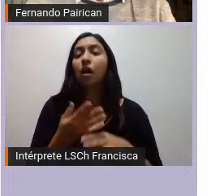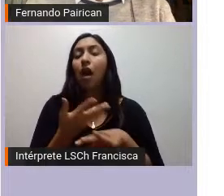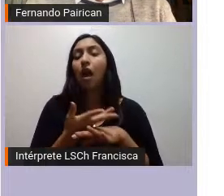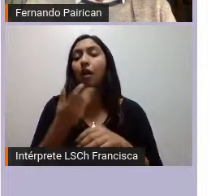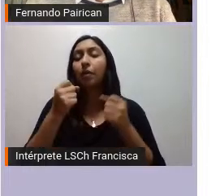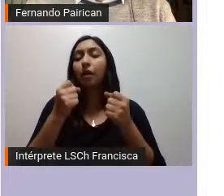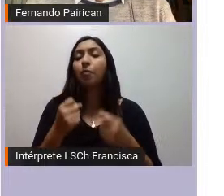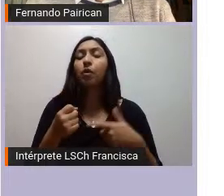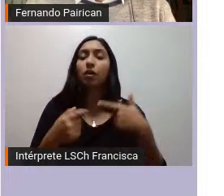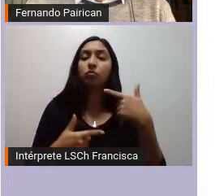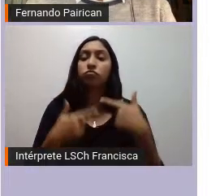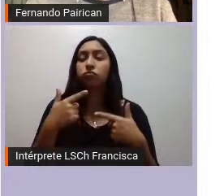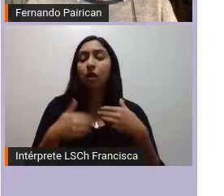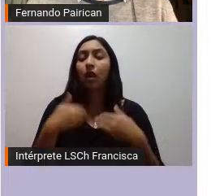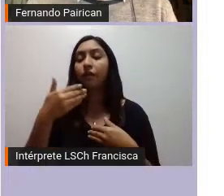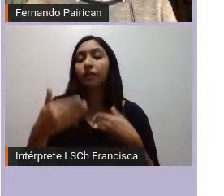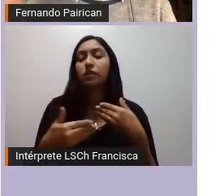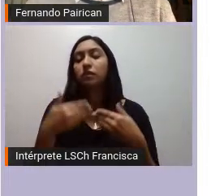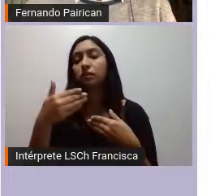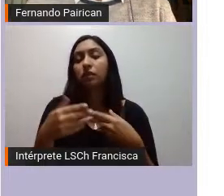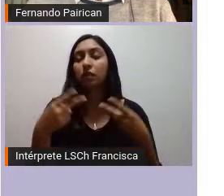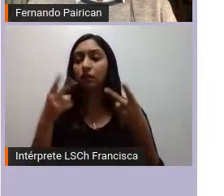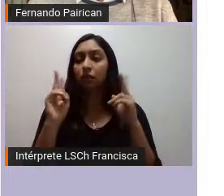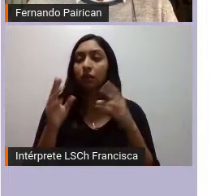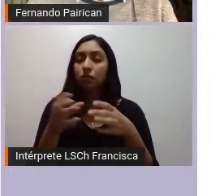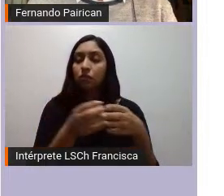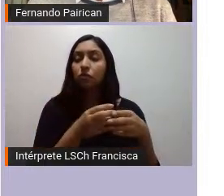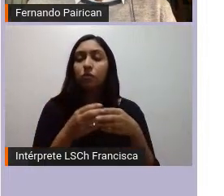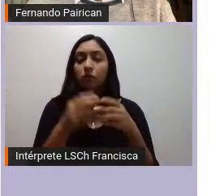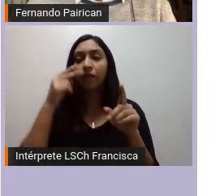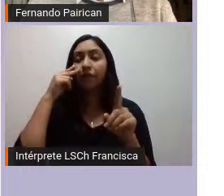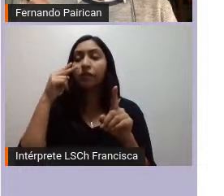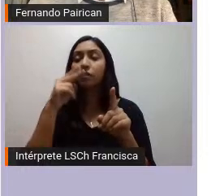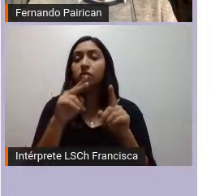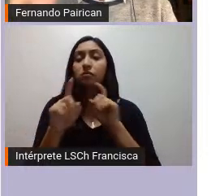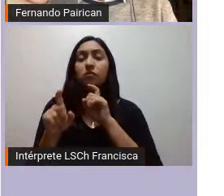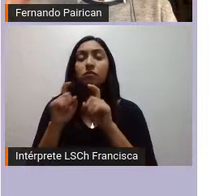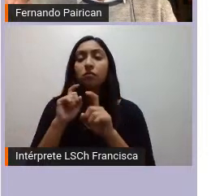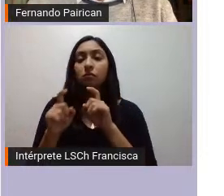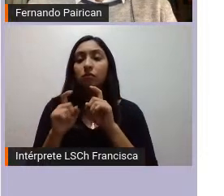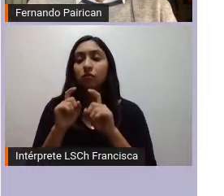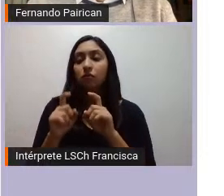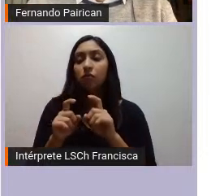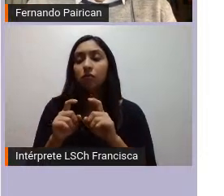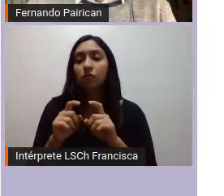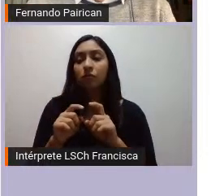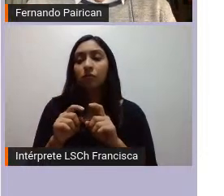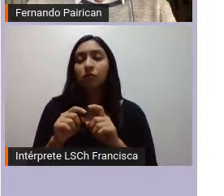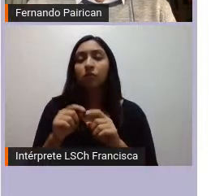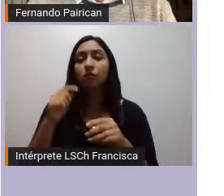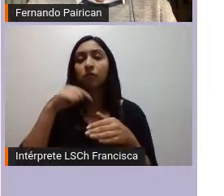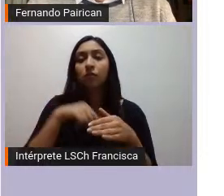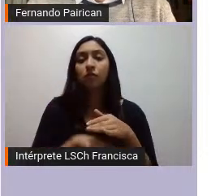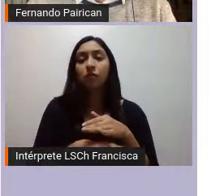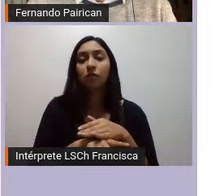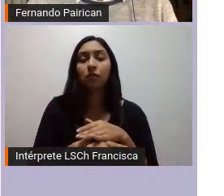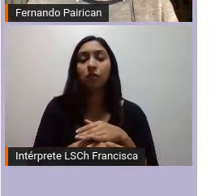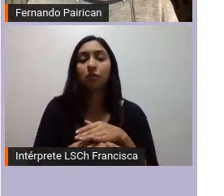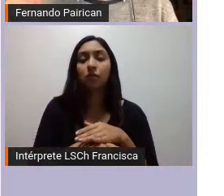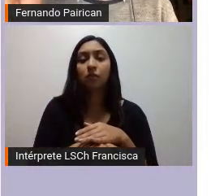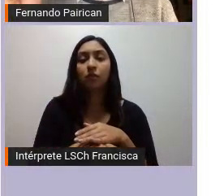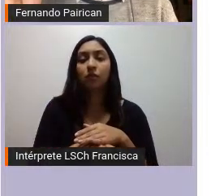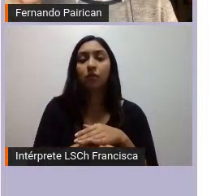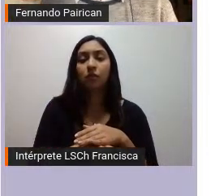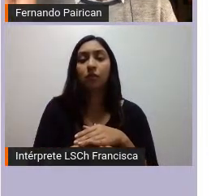avanzar hacia los derechos colectivos con visiones críticas frente a aspectos por eso que dentro del debate convencional y la constitución